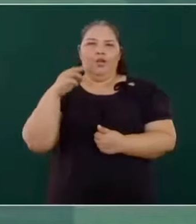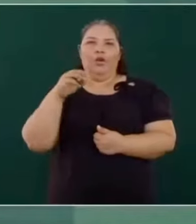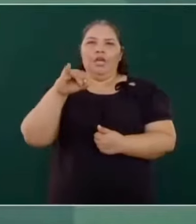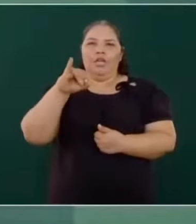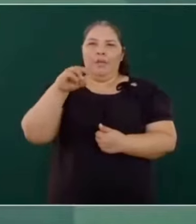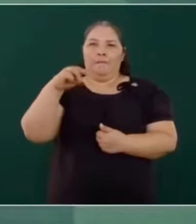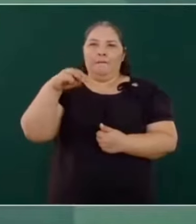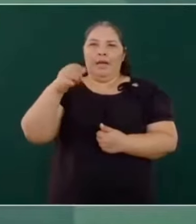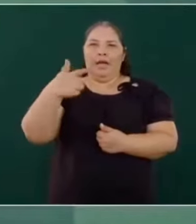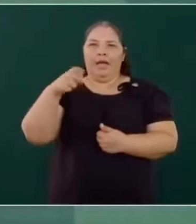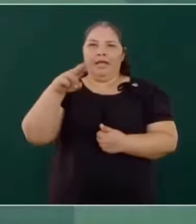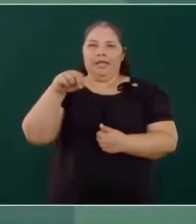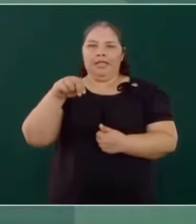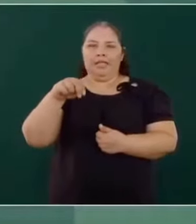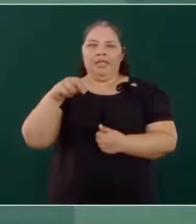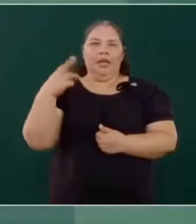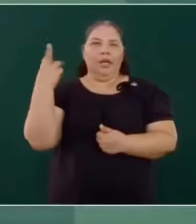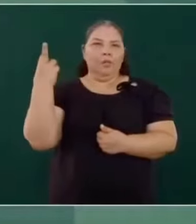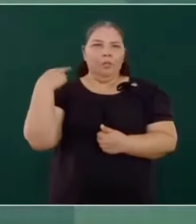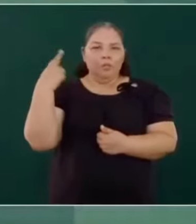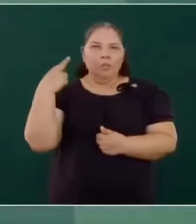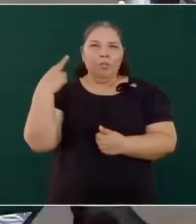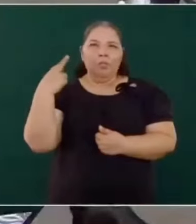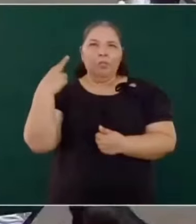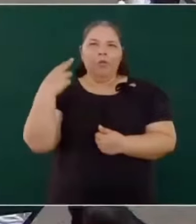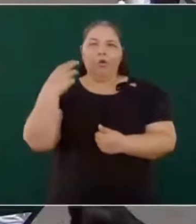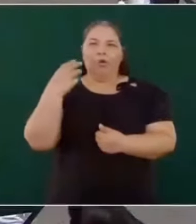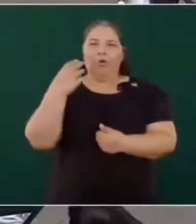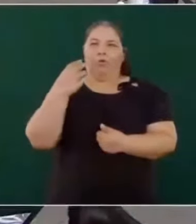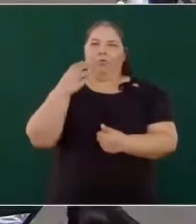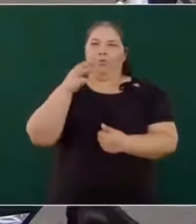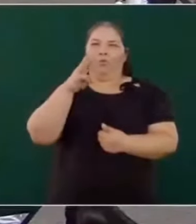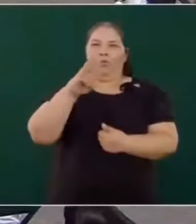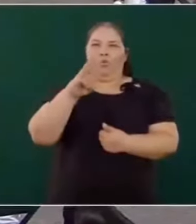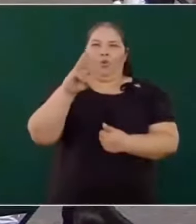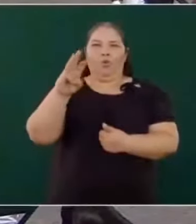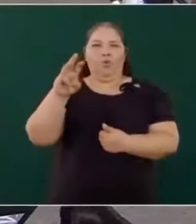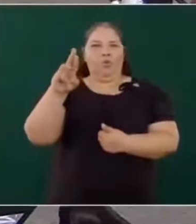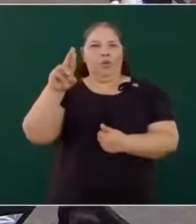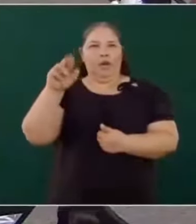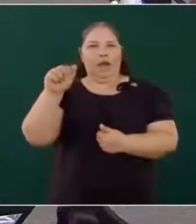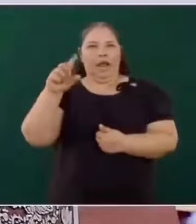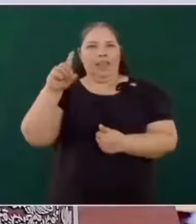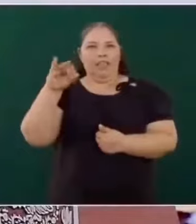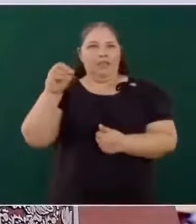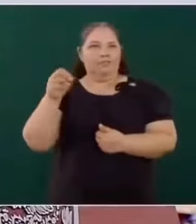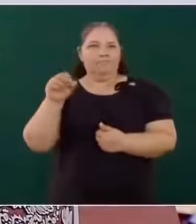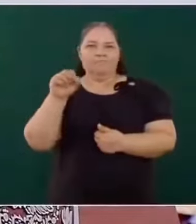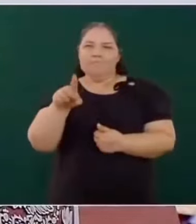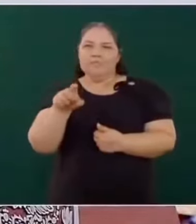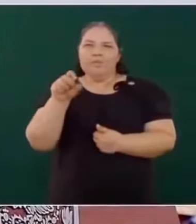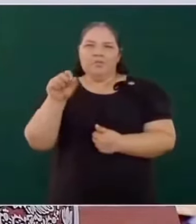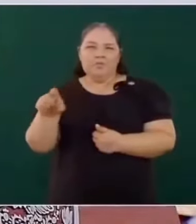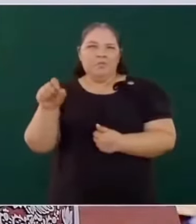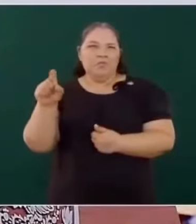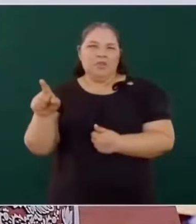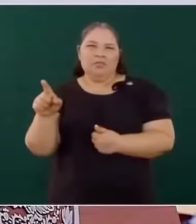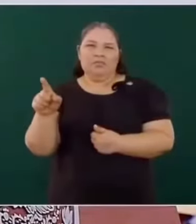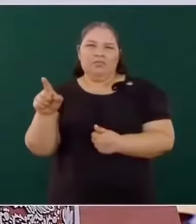o a radio, doble ru radio, y es lo mismo, tóxico.